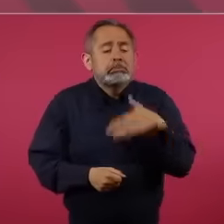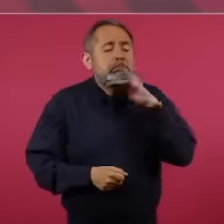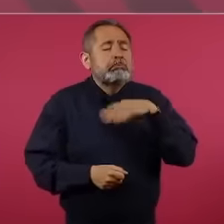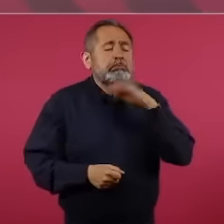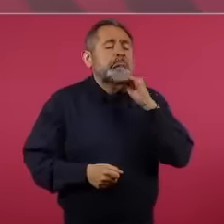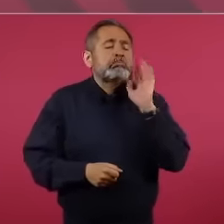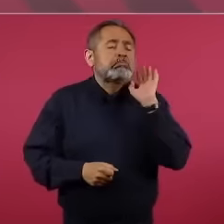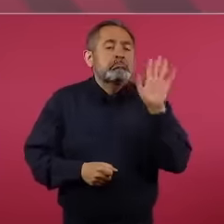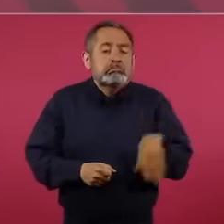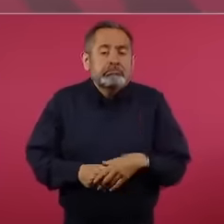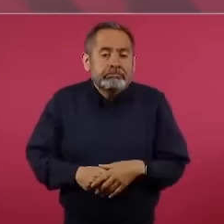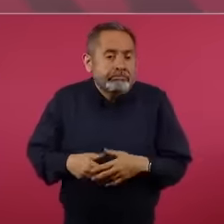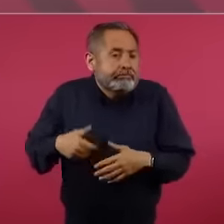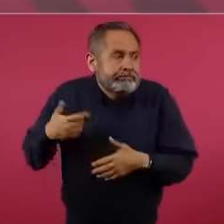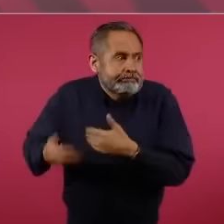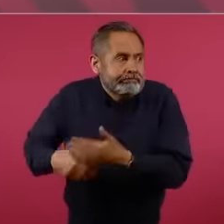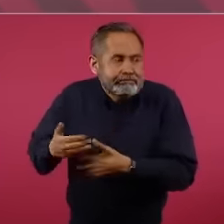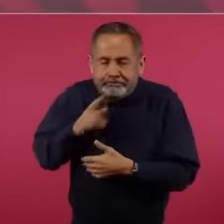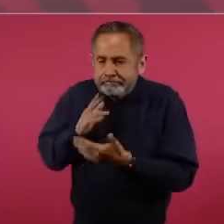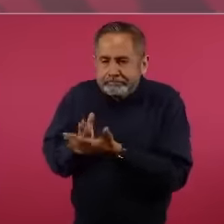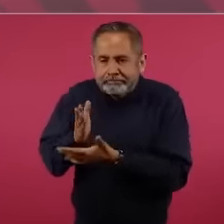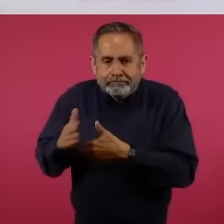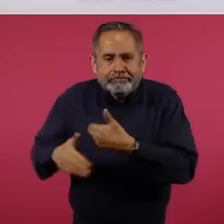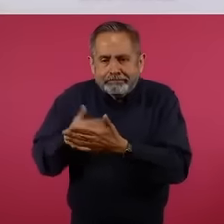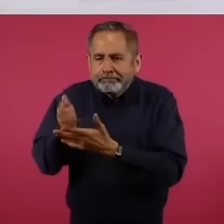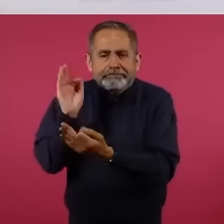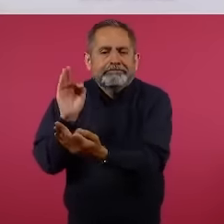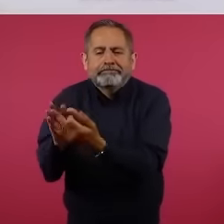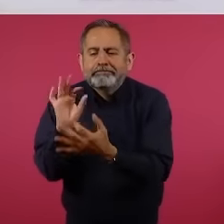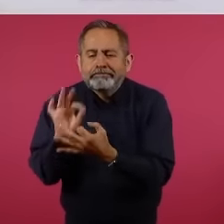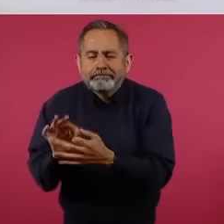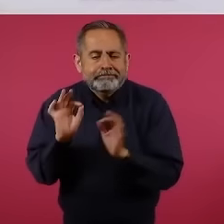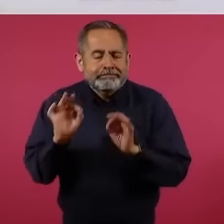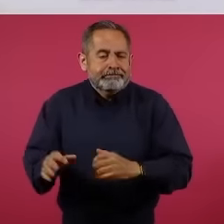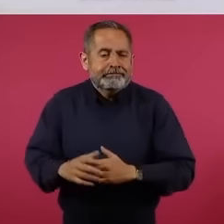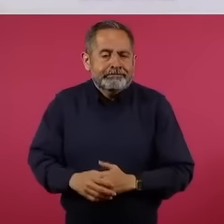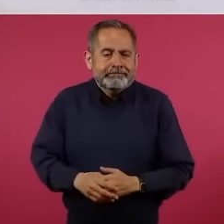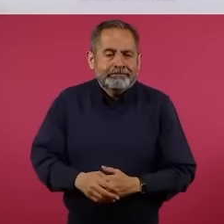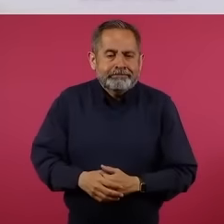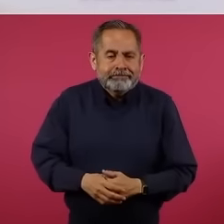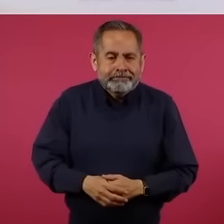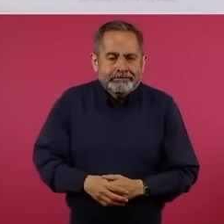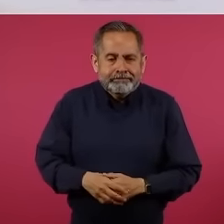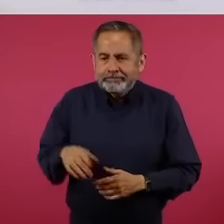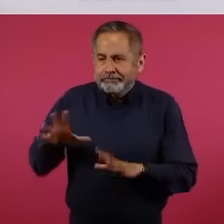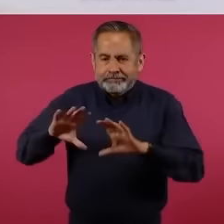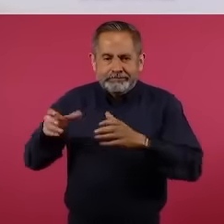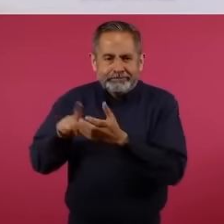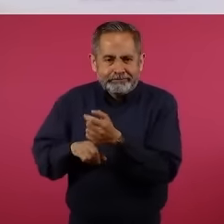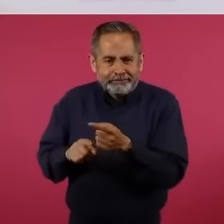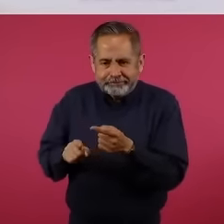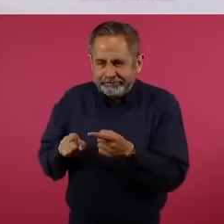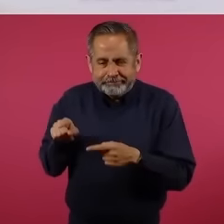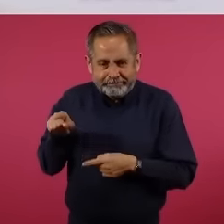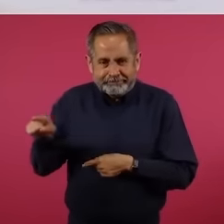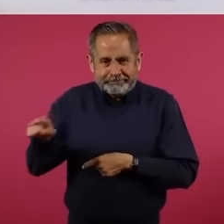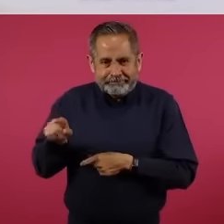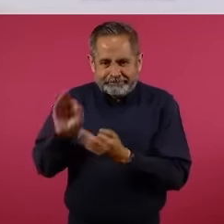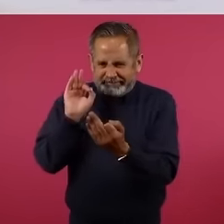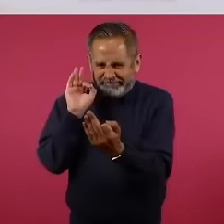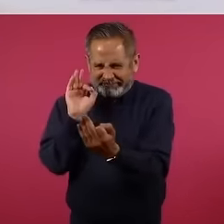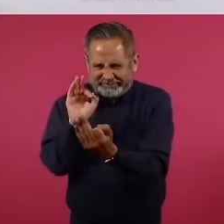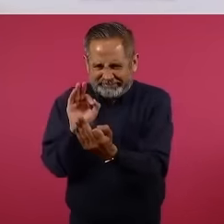Fue una recta de cien mille, un